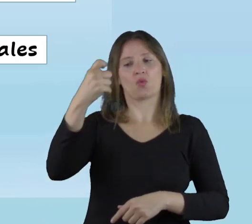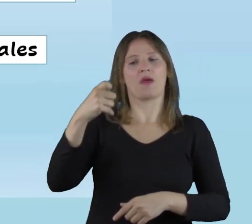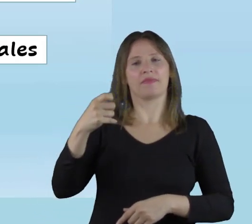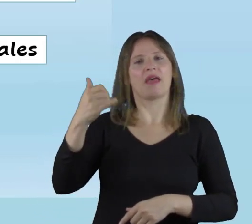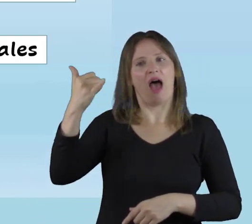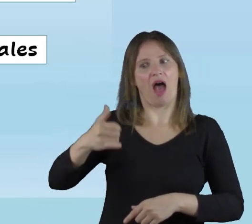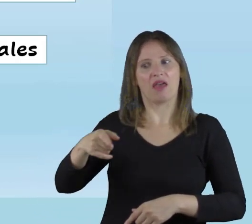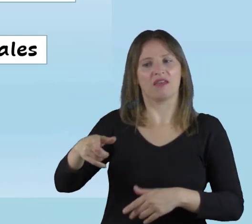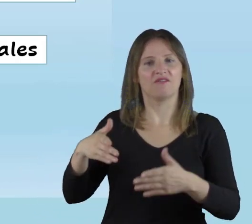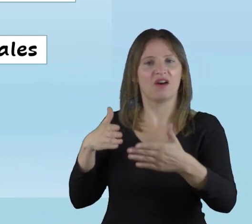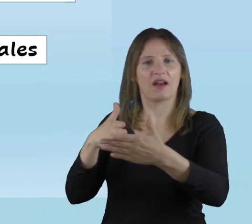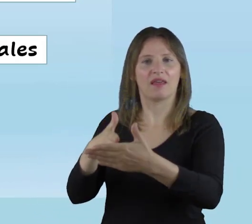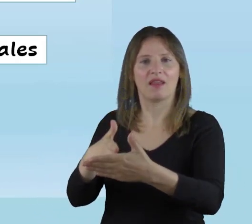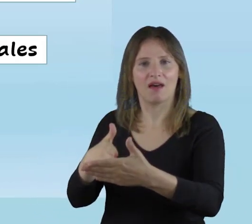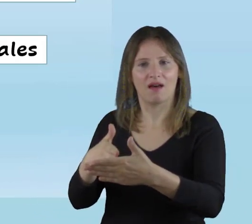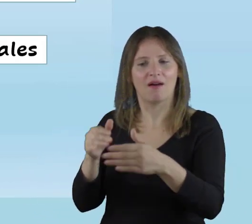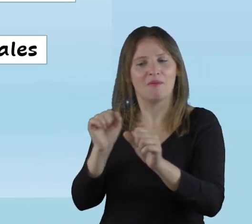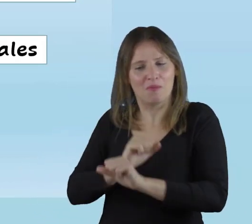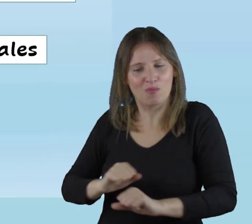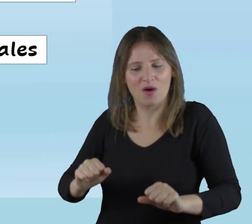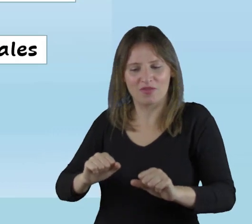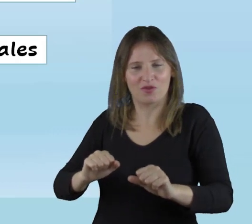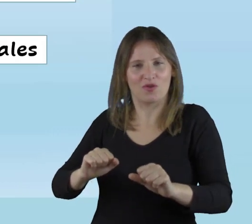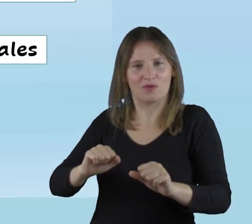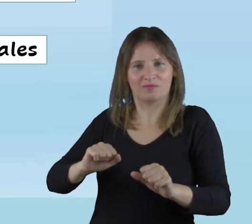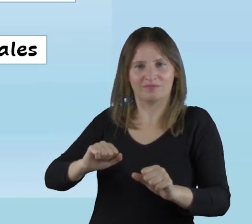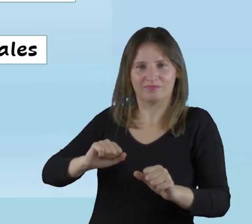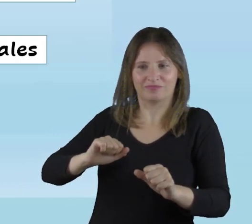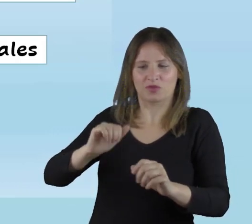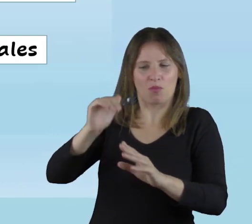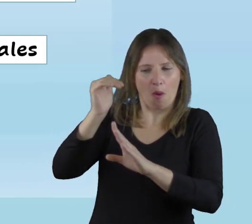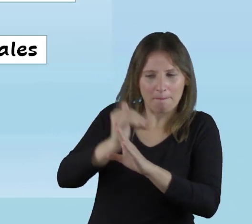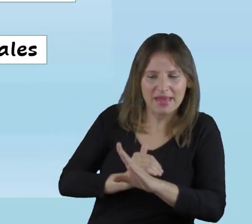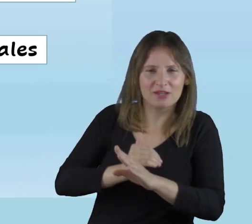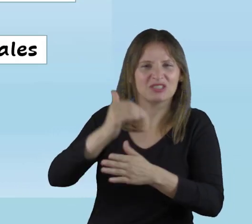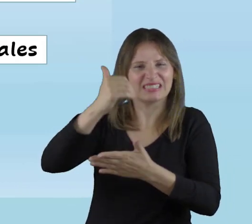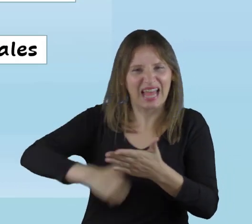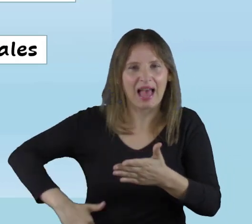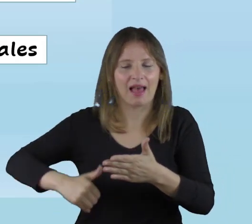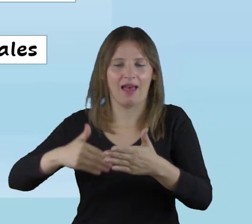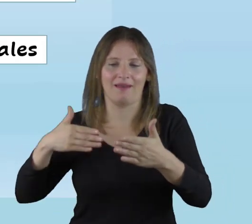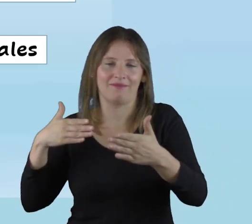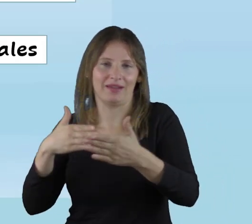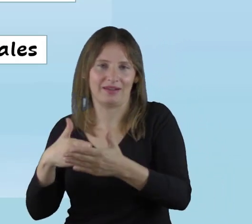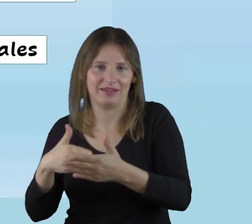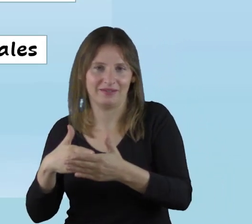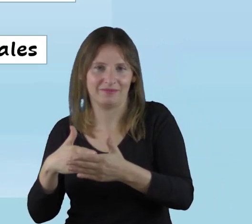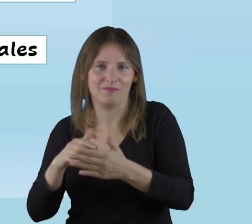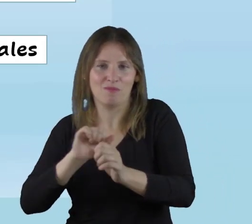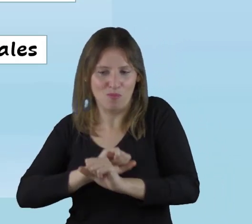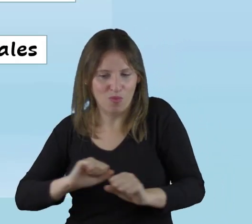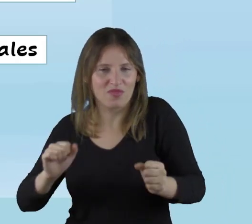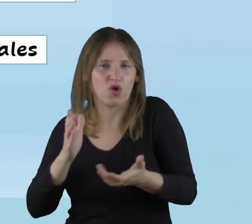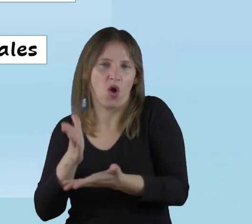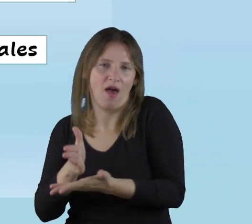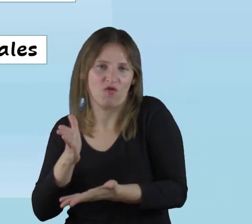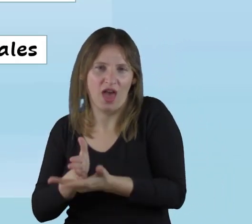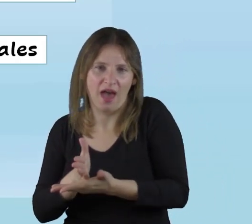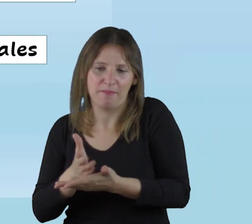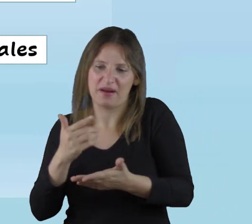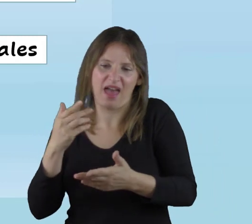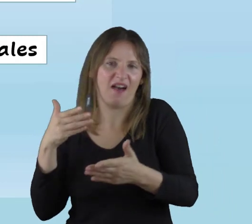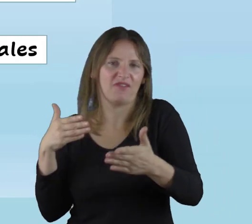Si yo soy capaz de identificar barreras y hacer lo posible para minimizarlas